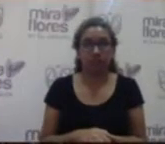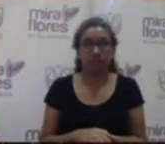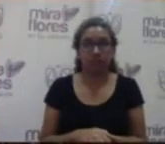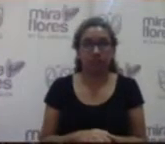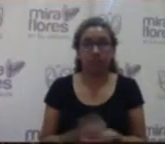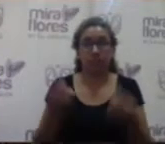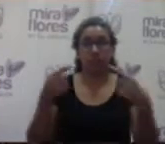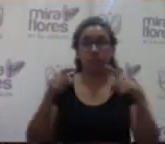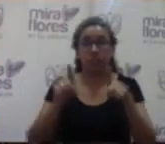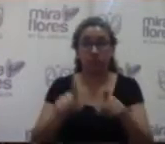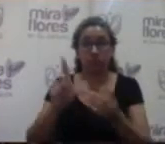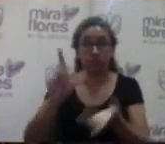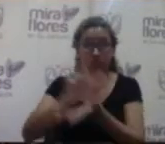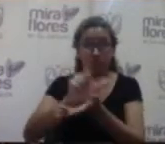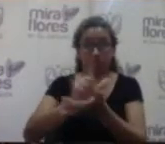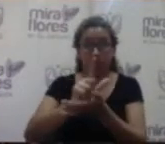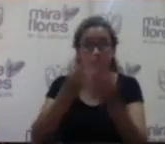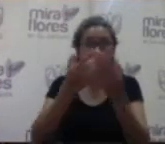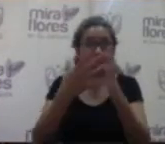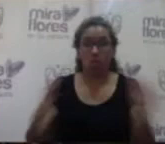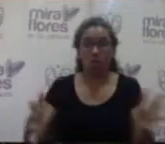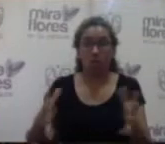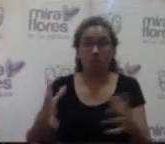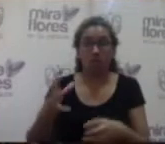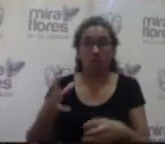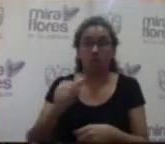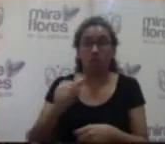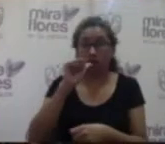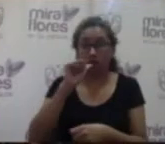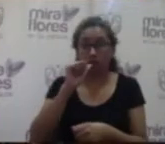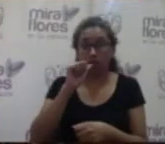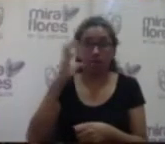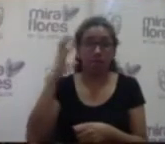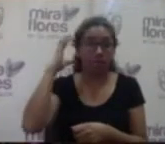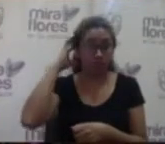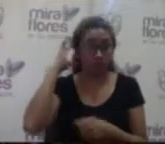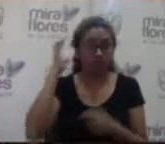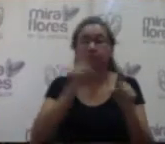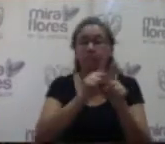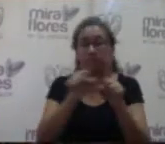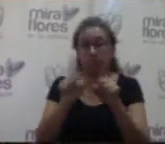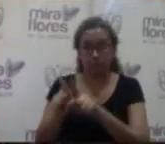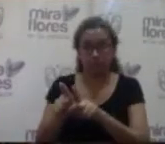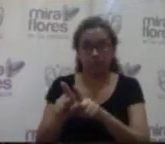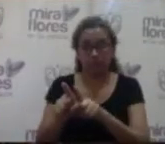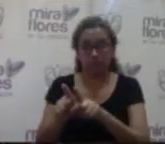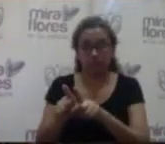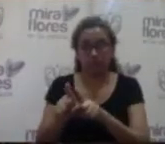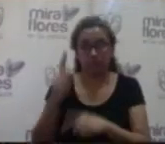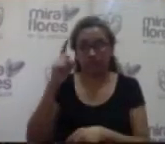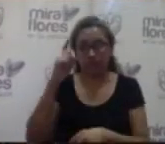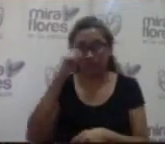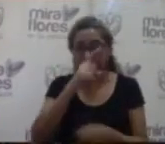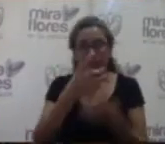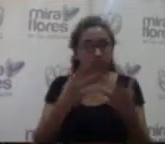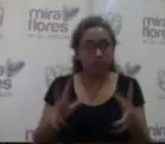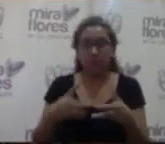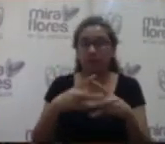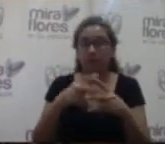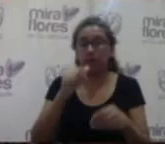cuando Lima se quedó sin agua Miraflores también sufrió quizá no como algunos otros lugares